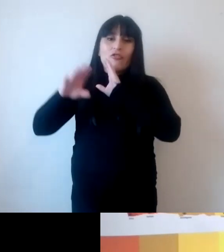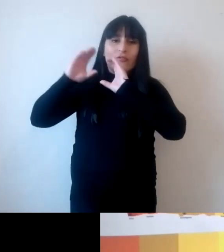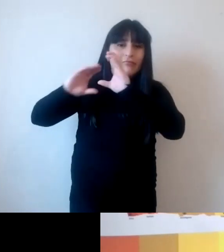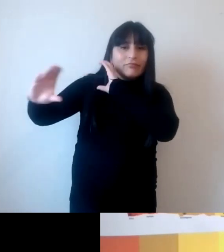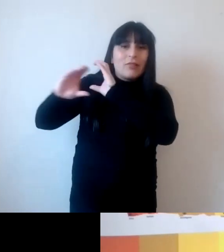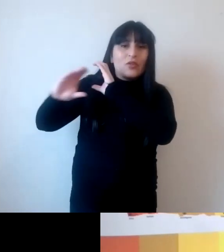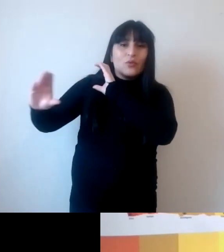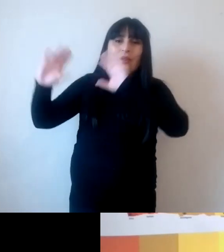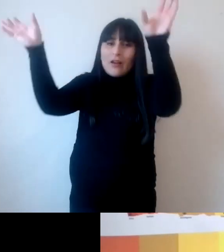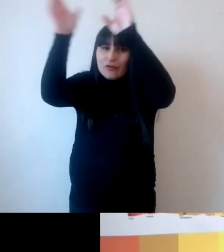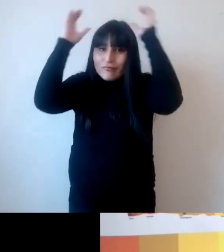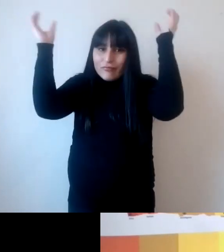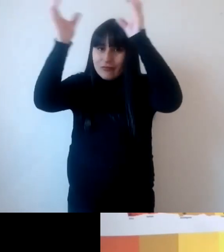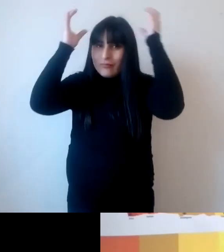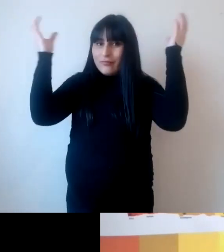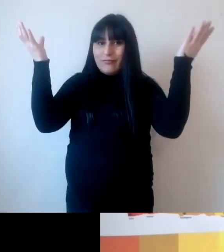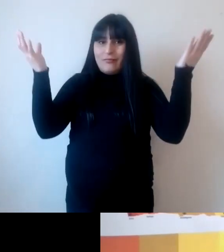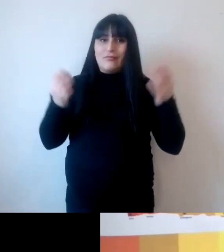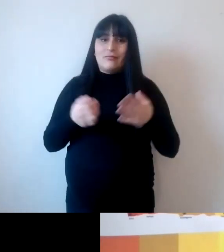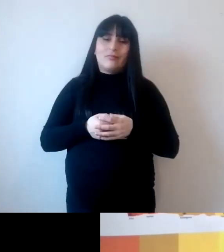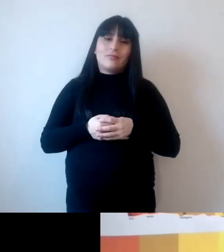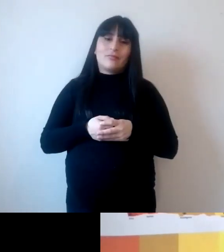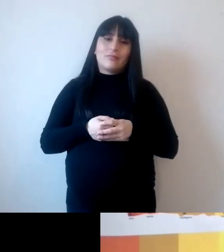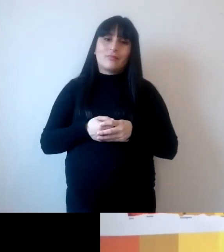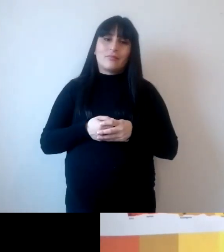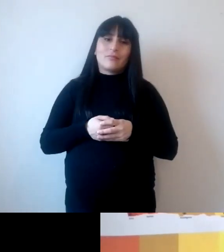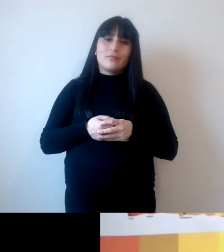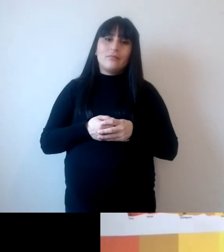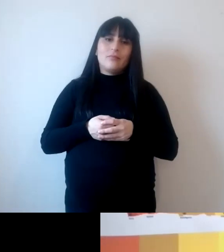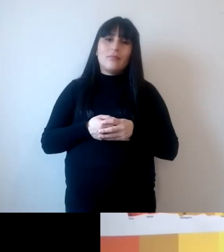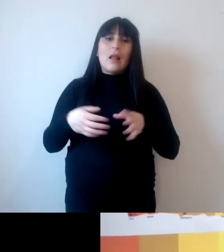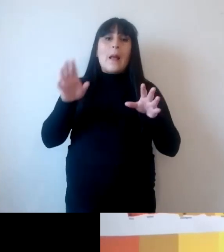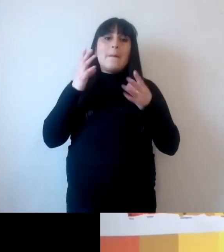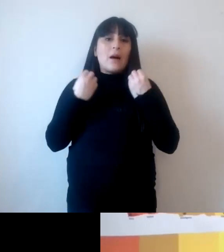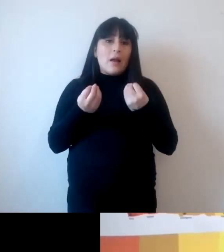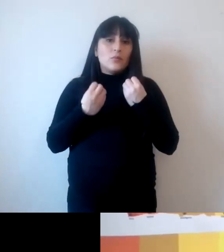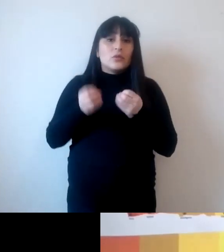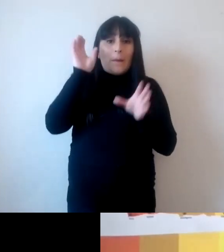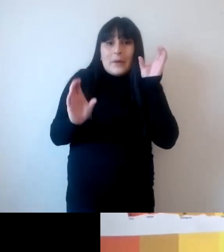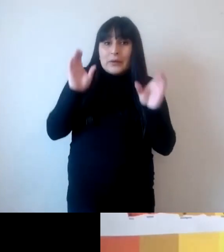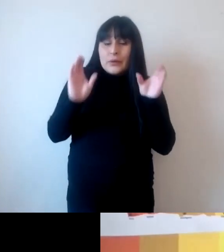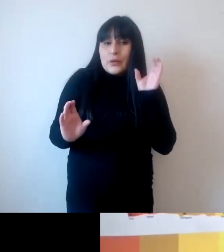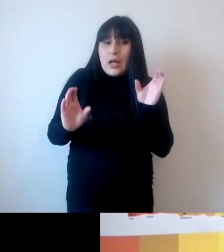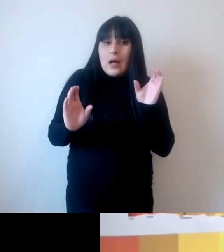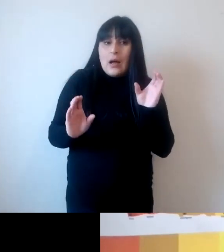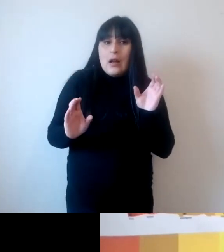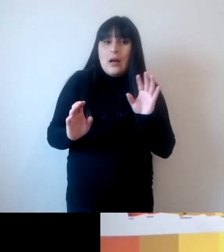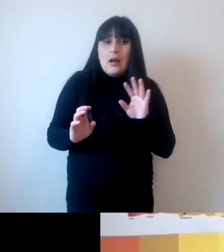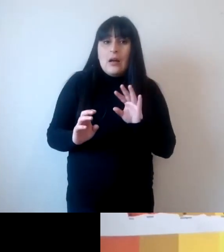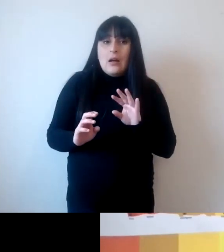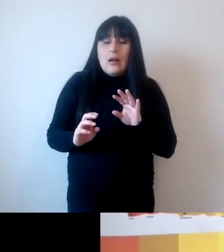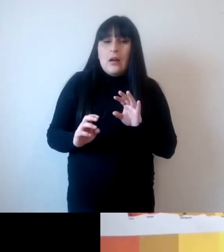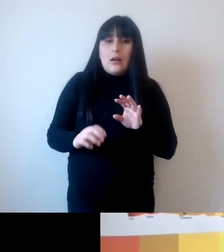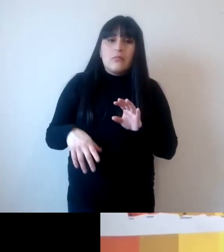valorados positivamente que ahora no lo son para muchas personas dejar de usar el vehículo privado y usar una